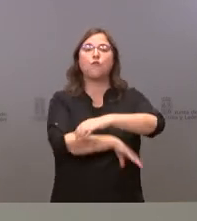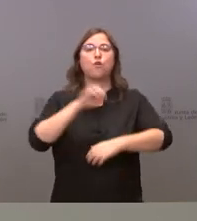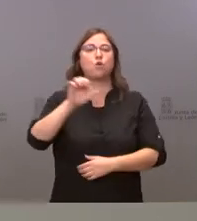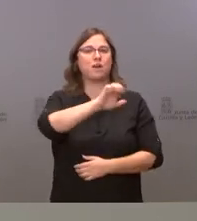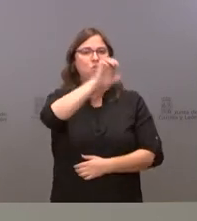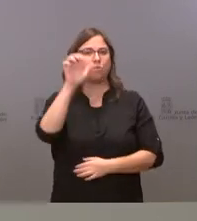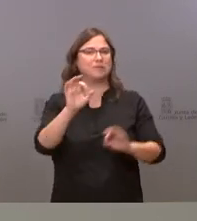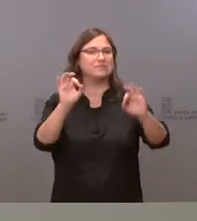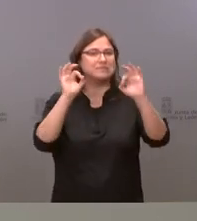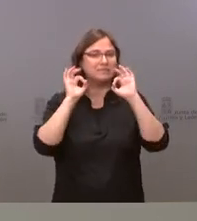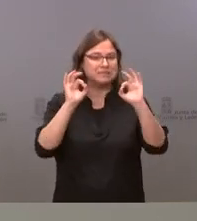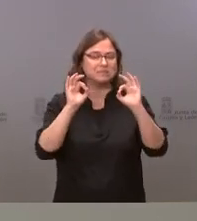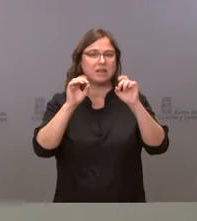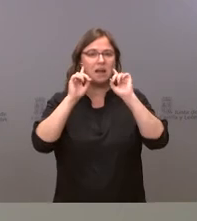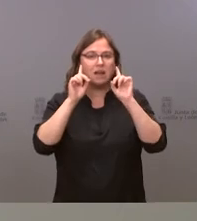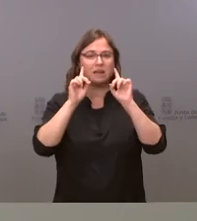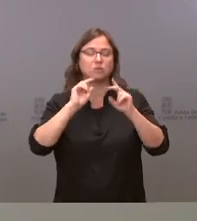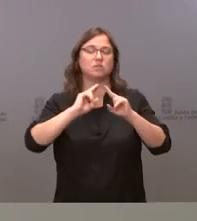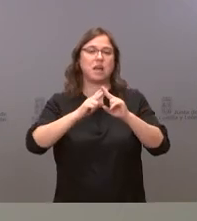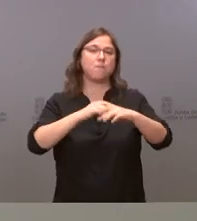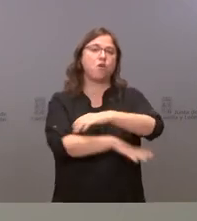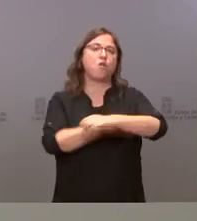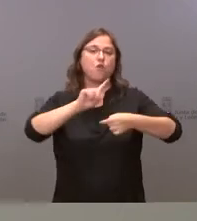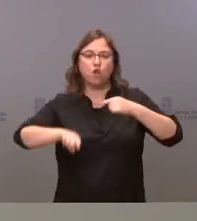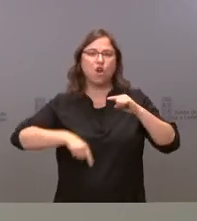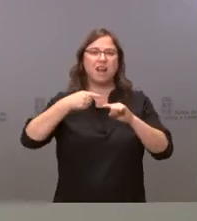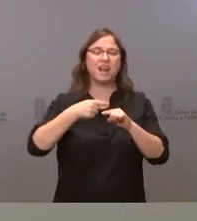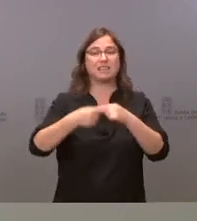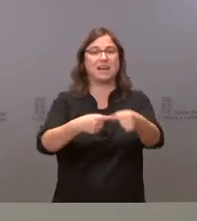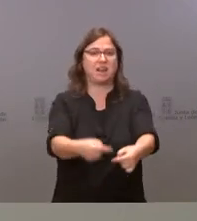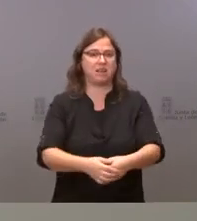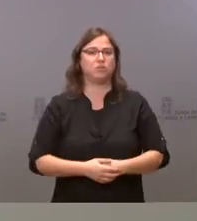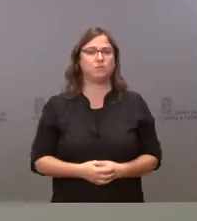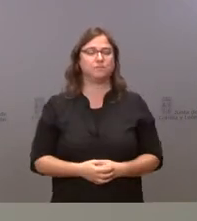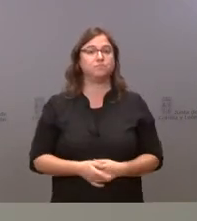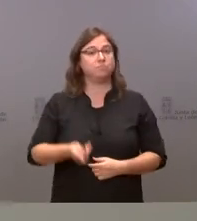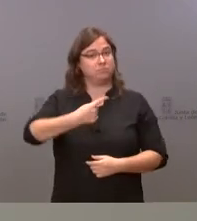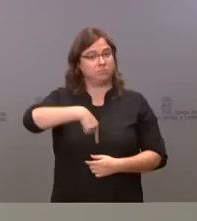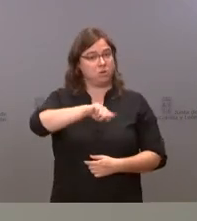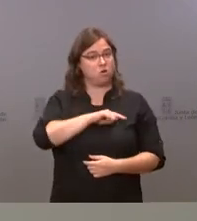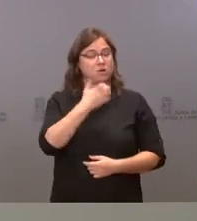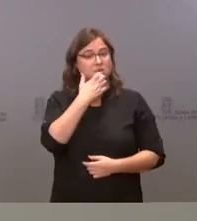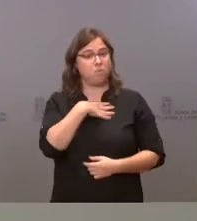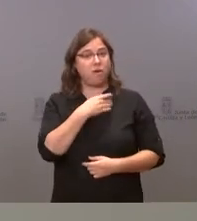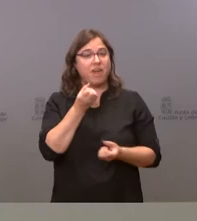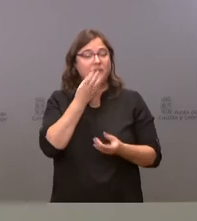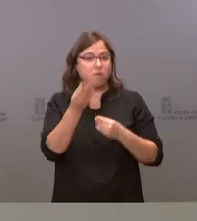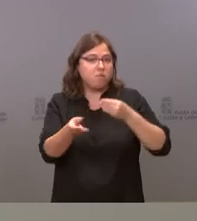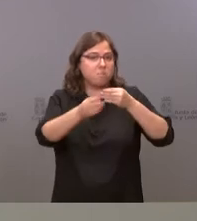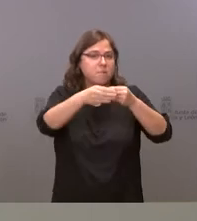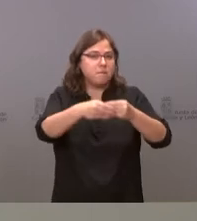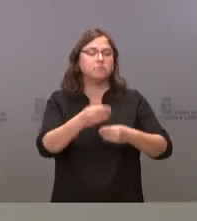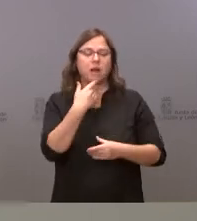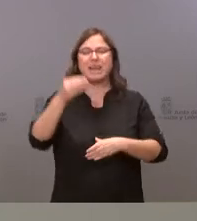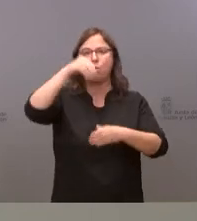fundamentalmente en los fondos Next Generation y por tanto en la medida en que podamos tener alguna información adicional lo podríamos ir incluyendo en el